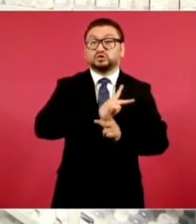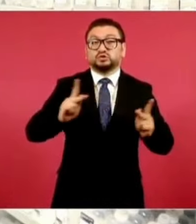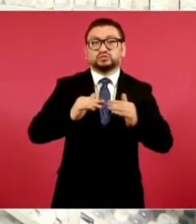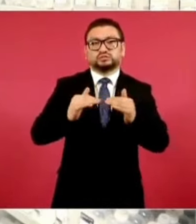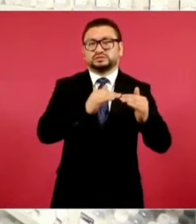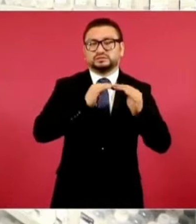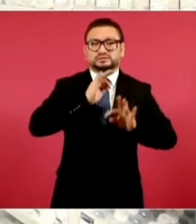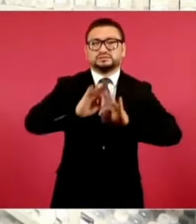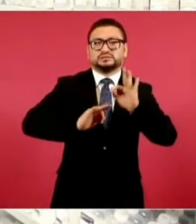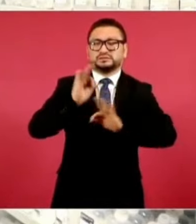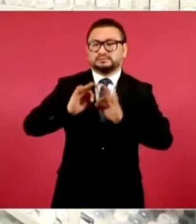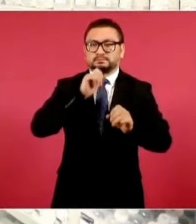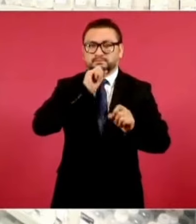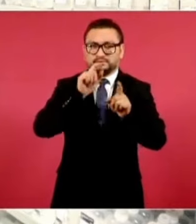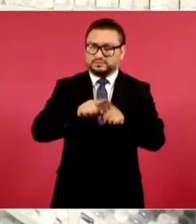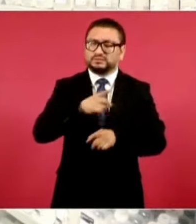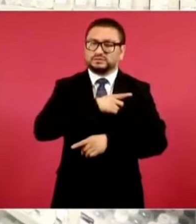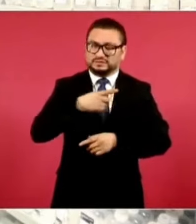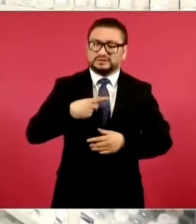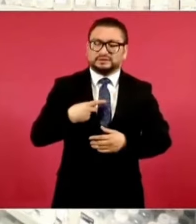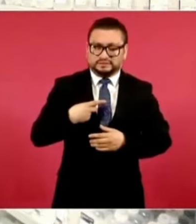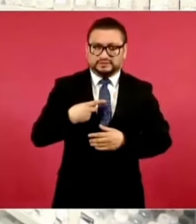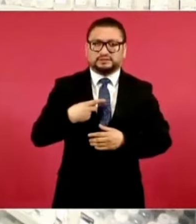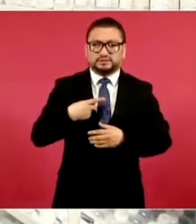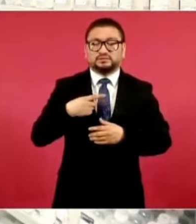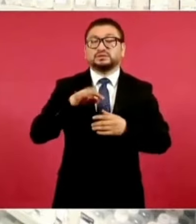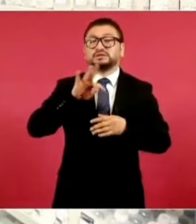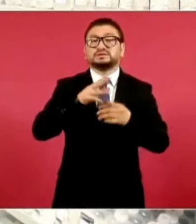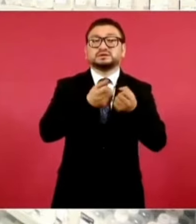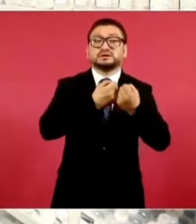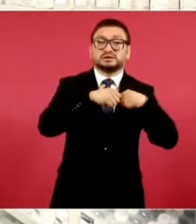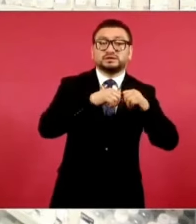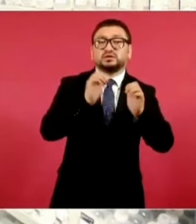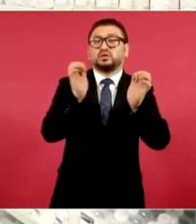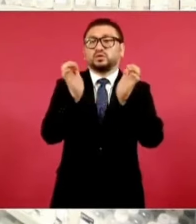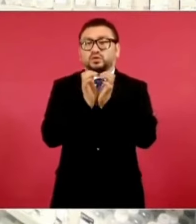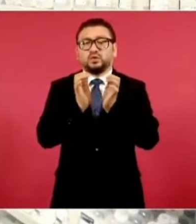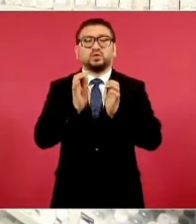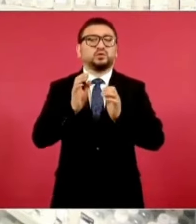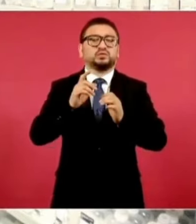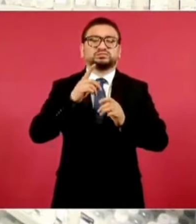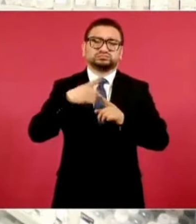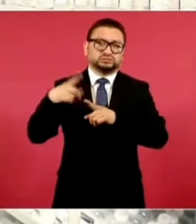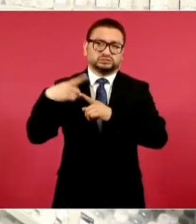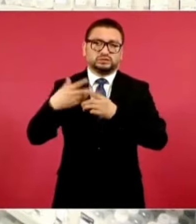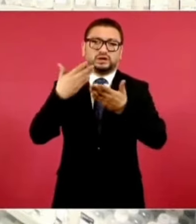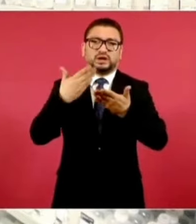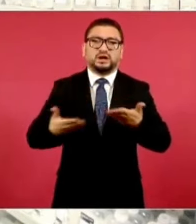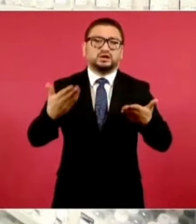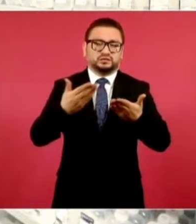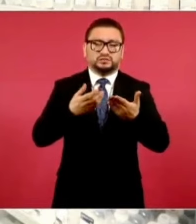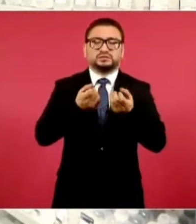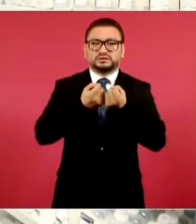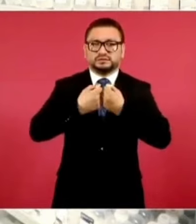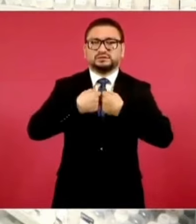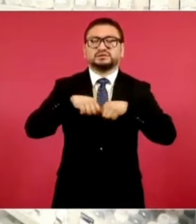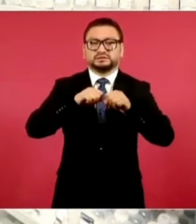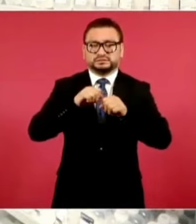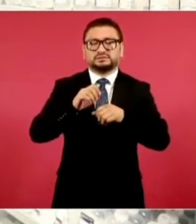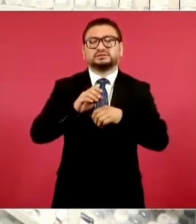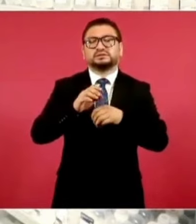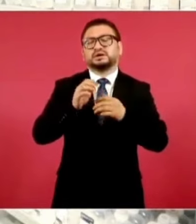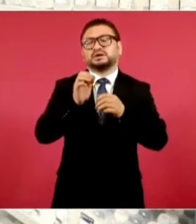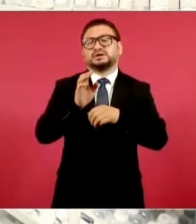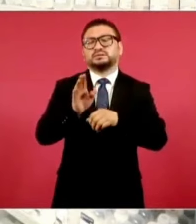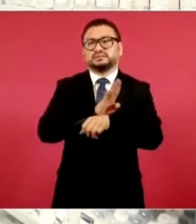tratamiento, independientemente de si se atiende en el IMSS, en el Issste o ahora en el IMSS Bienestar. Lo que